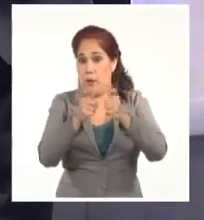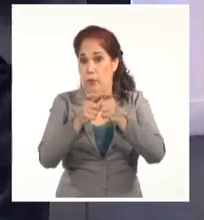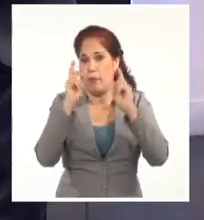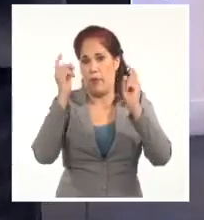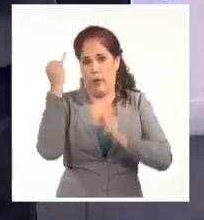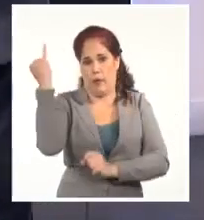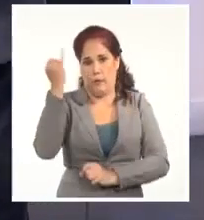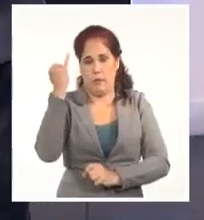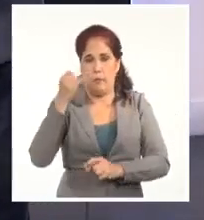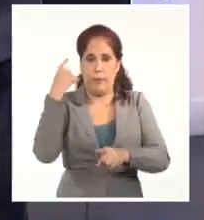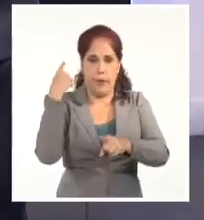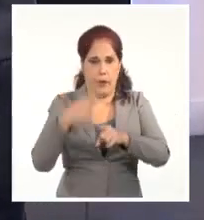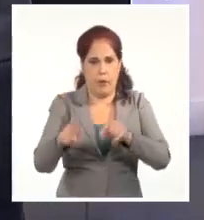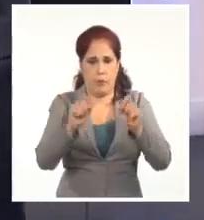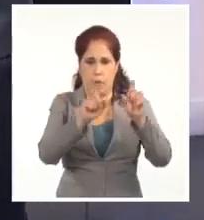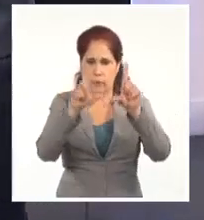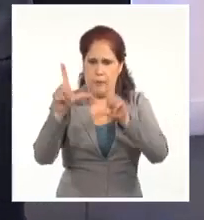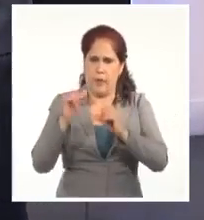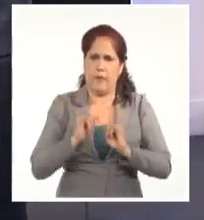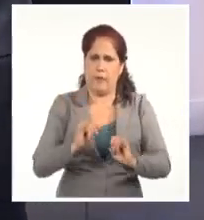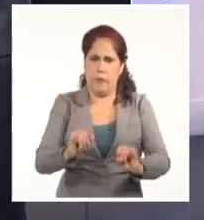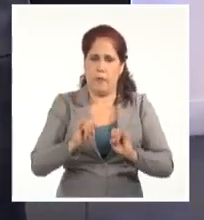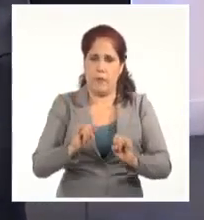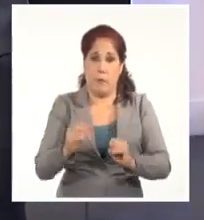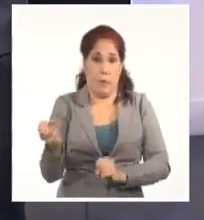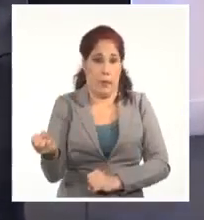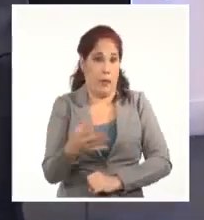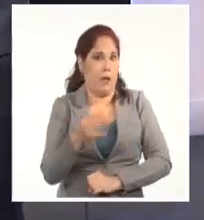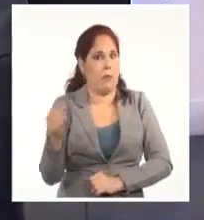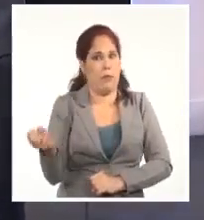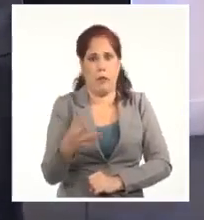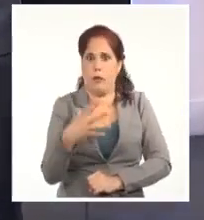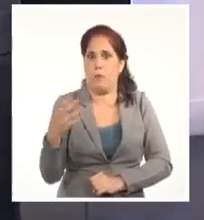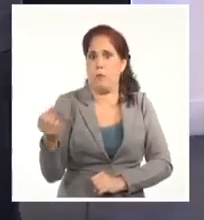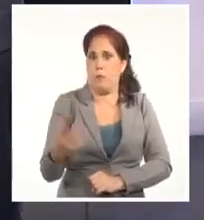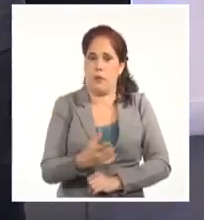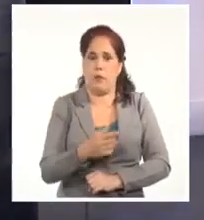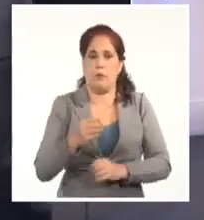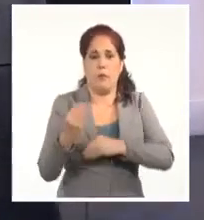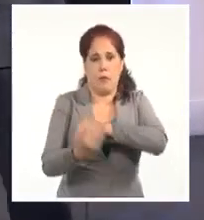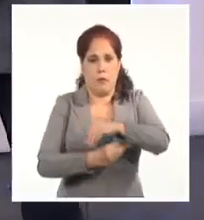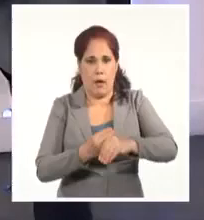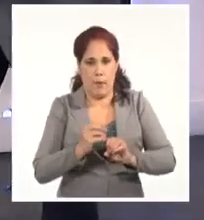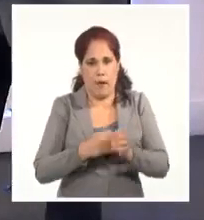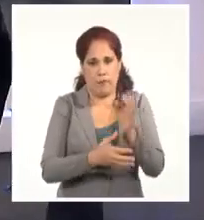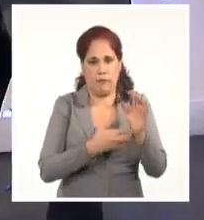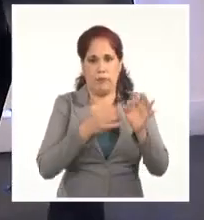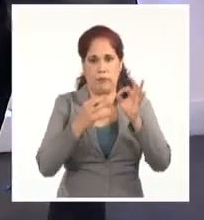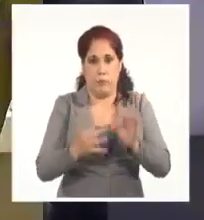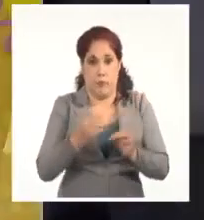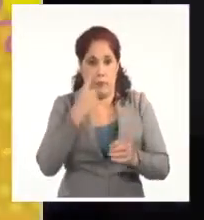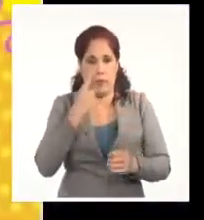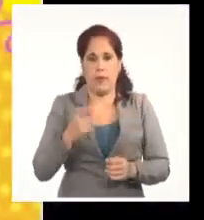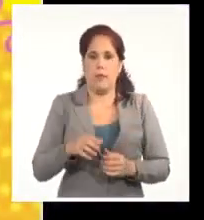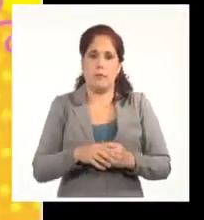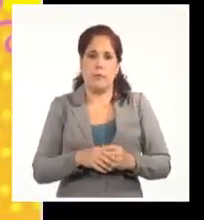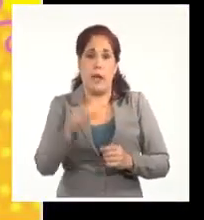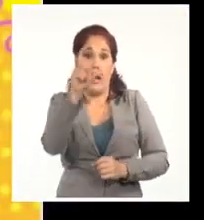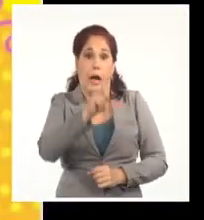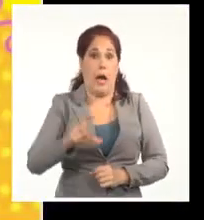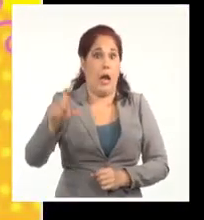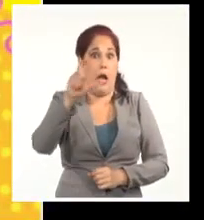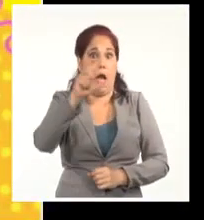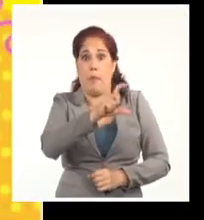Hay otras noticias igualmente, otras fake, mentiras, noticias falsas, manipulaciones. Vean esta. Cayó Camagüey, dice